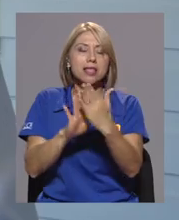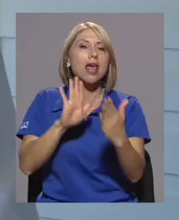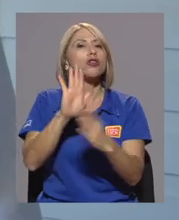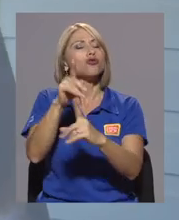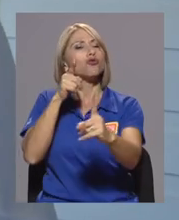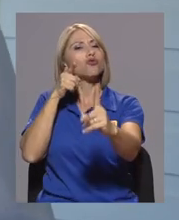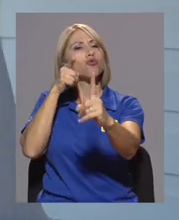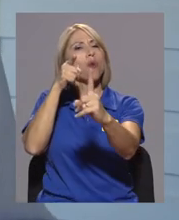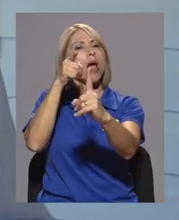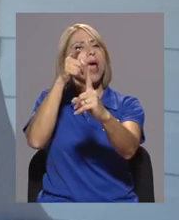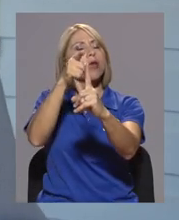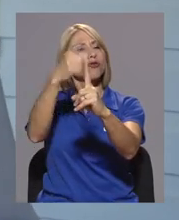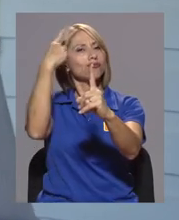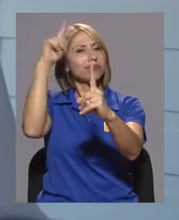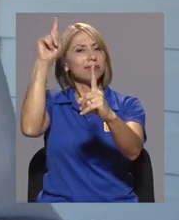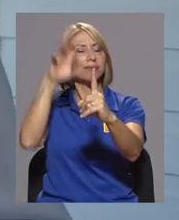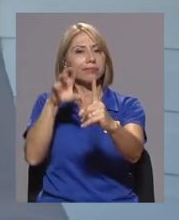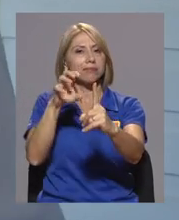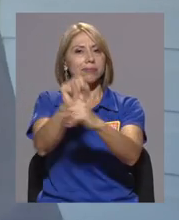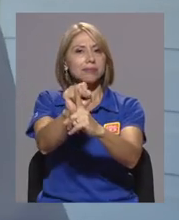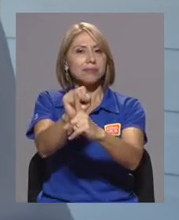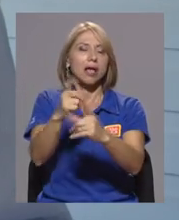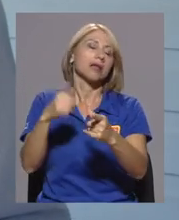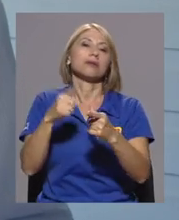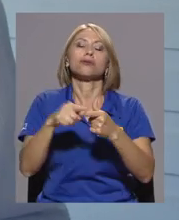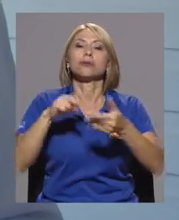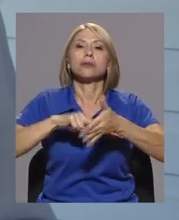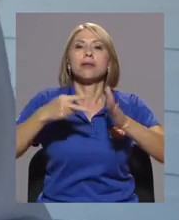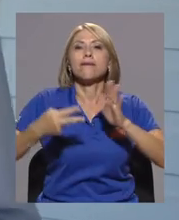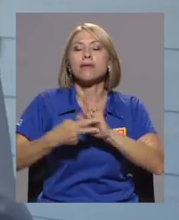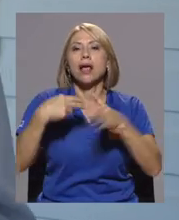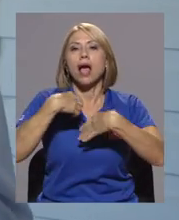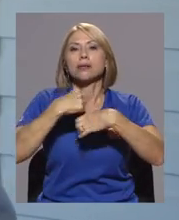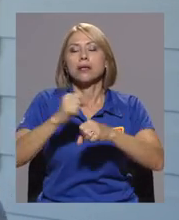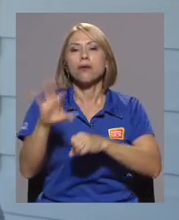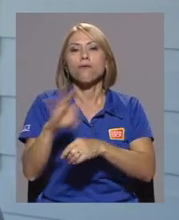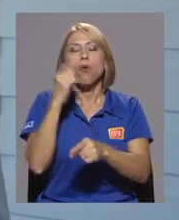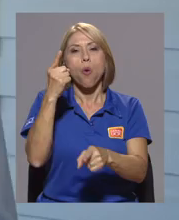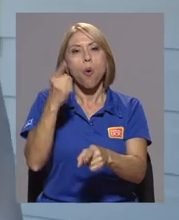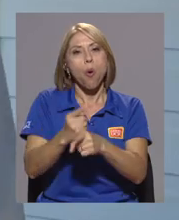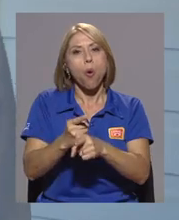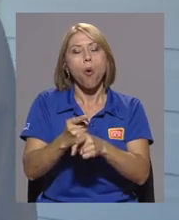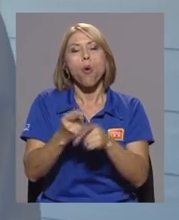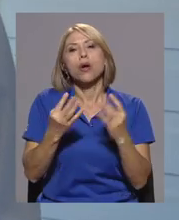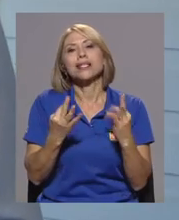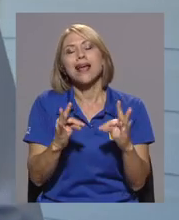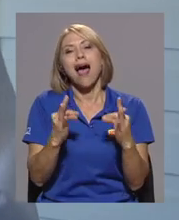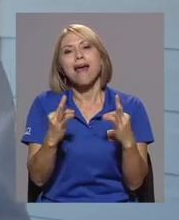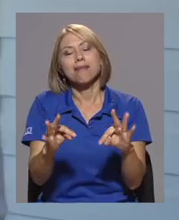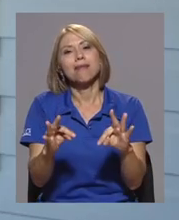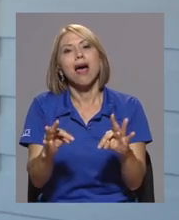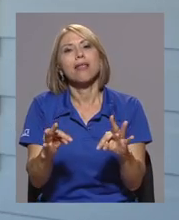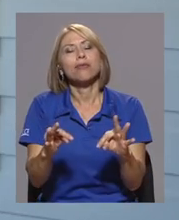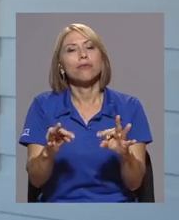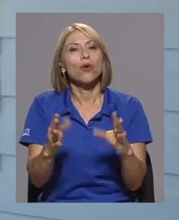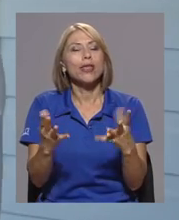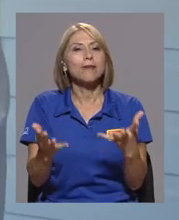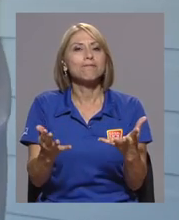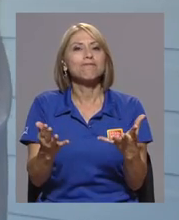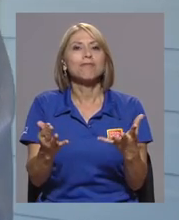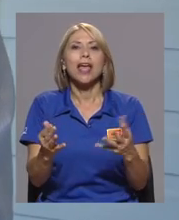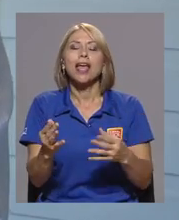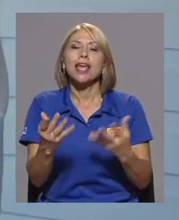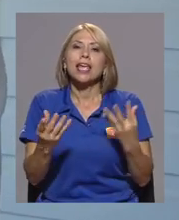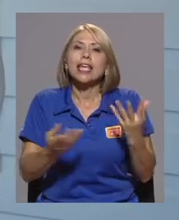sus sueños adelante. Así que básicamente se trata de hacerlo de la manera correcta, tratando de desperdiciar la